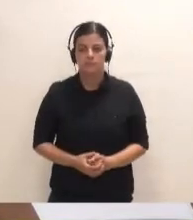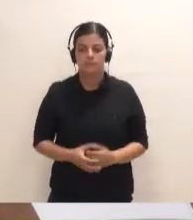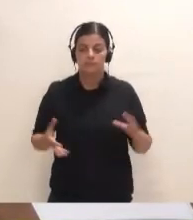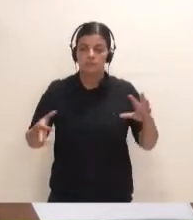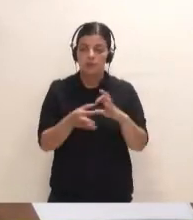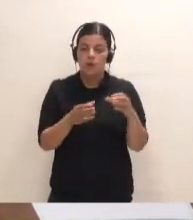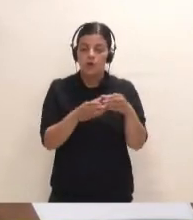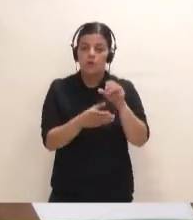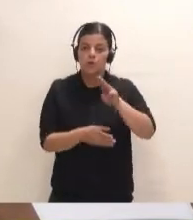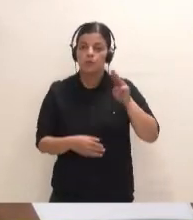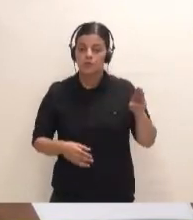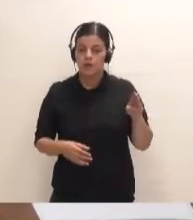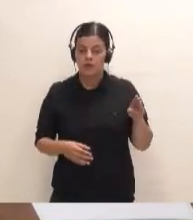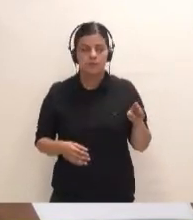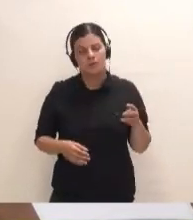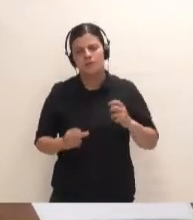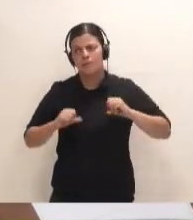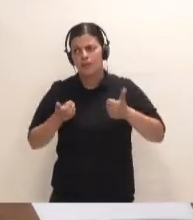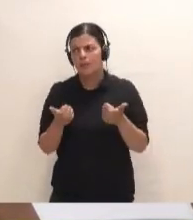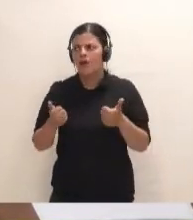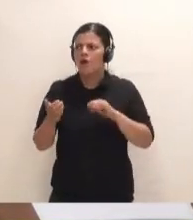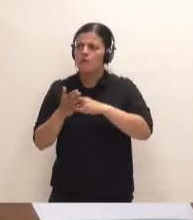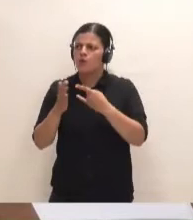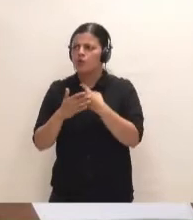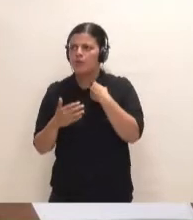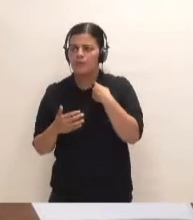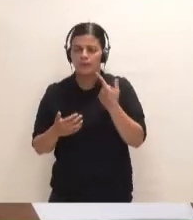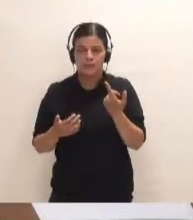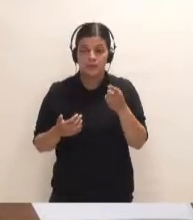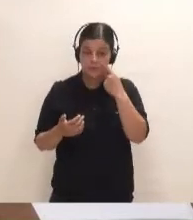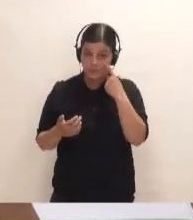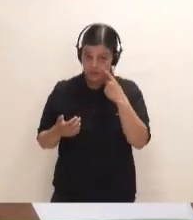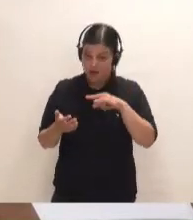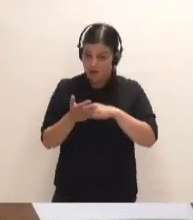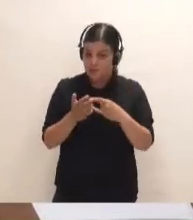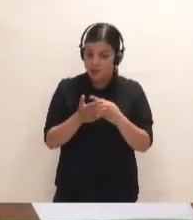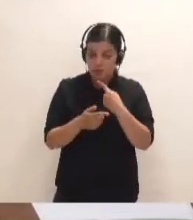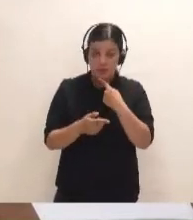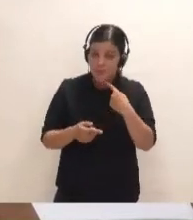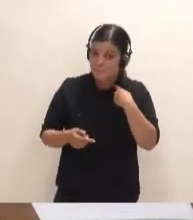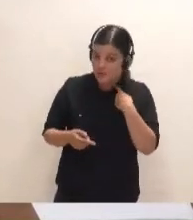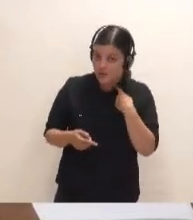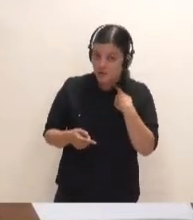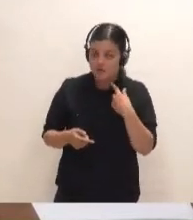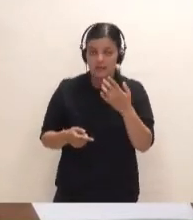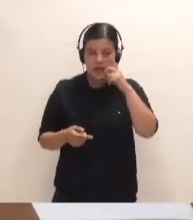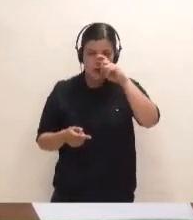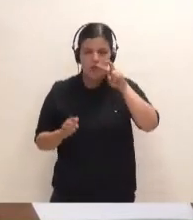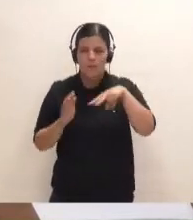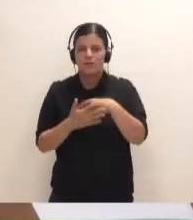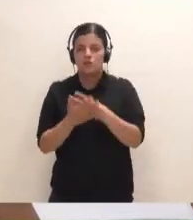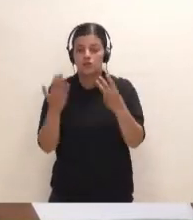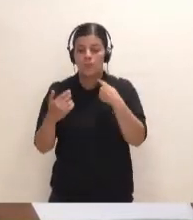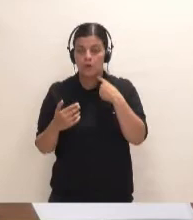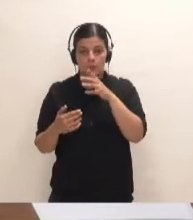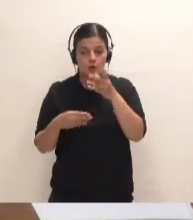Popular, empieza a hacer un relato de los proyectos que hemos perdido. Mire, este proyecto, si usted lo denomina perdido y si se perdió en el 18 porque no se